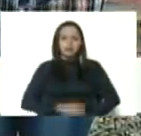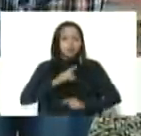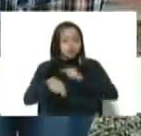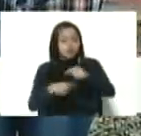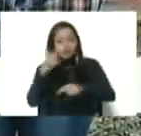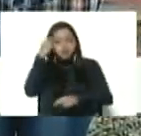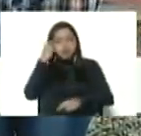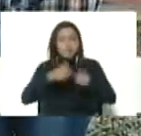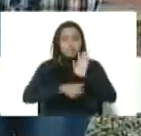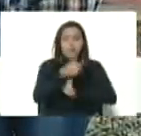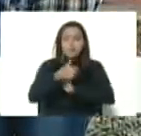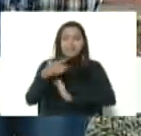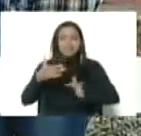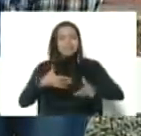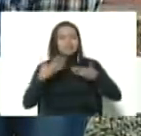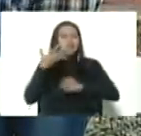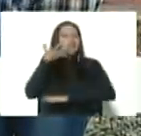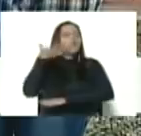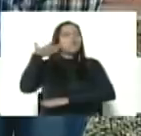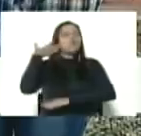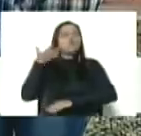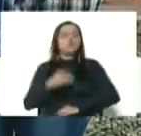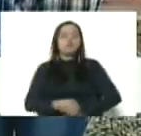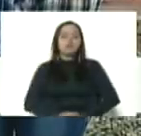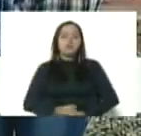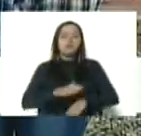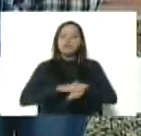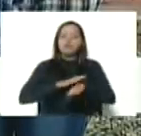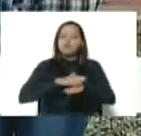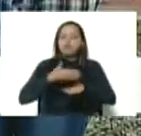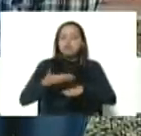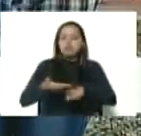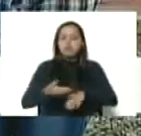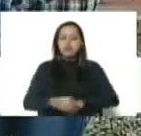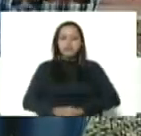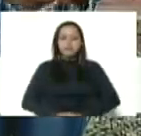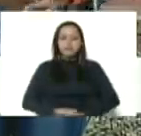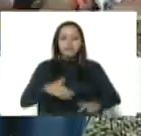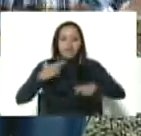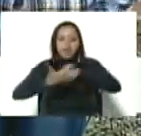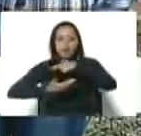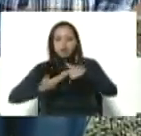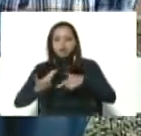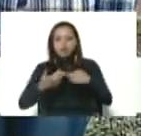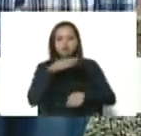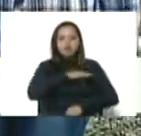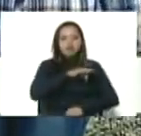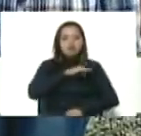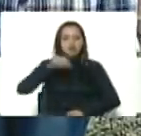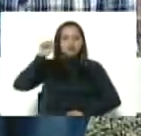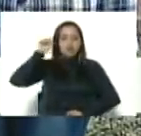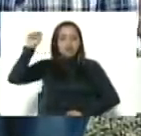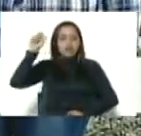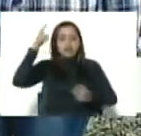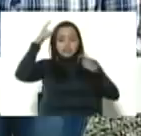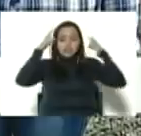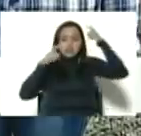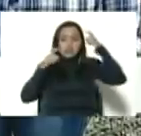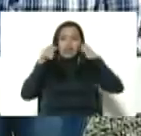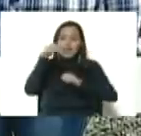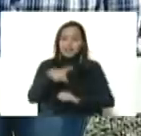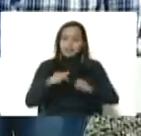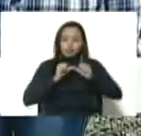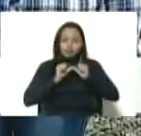nos sentimos más orgullosos porque realmente la revolución socialista de Hugo Chávez aquí